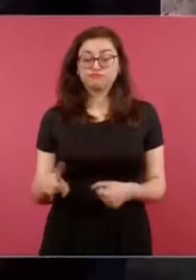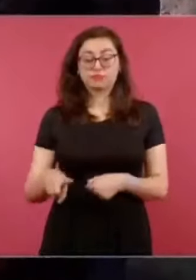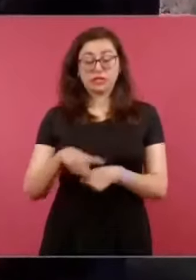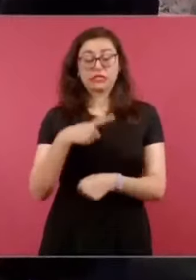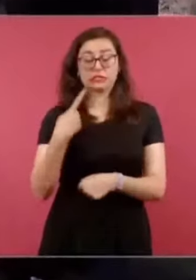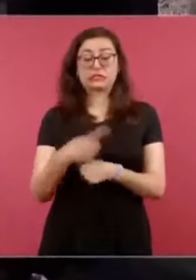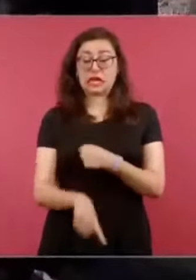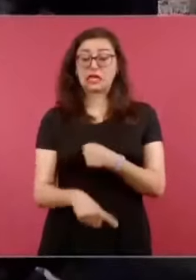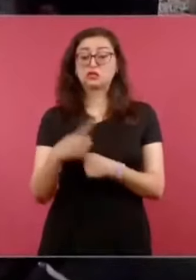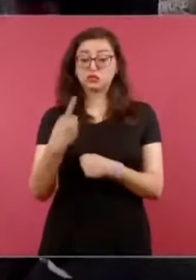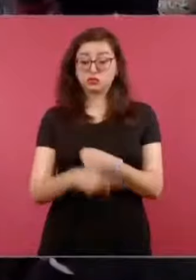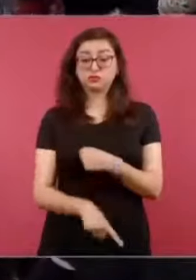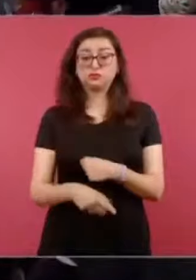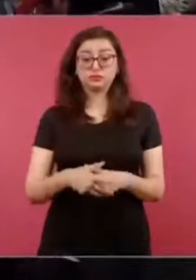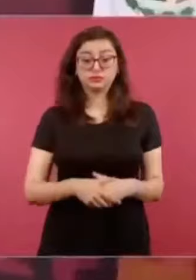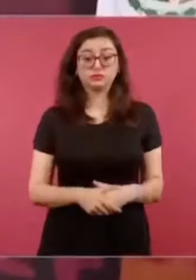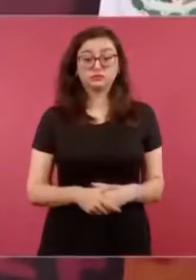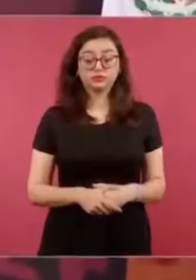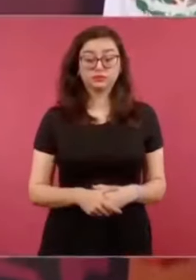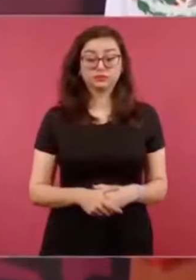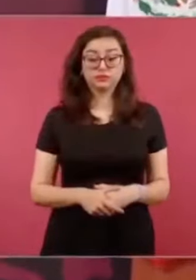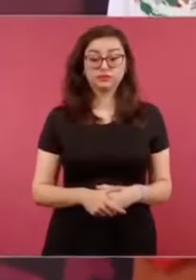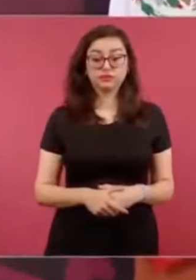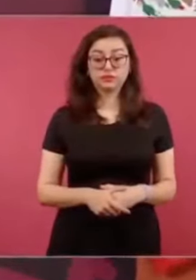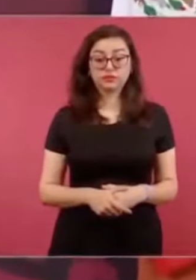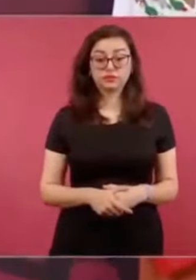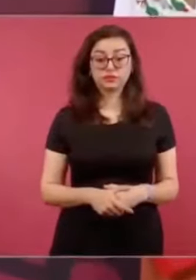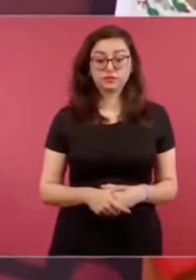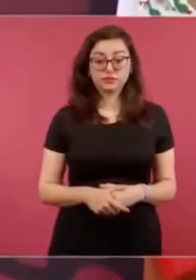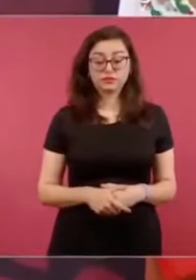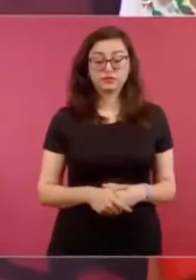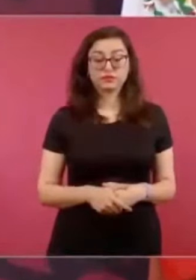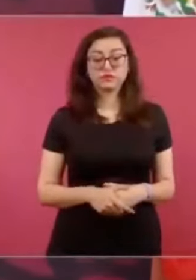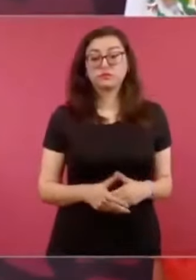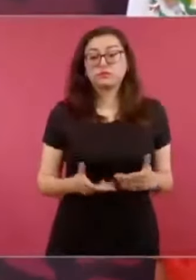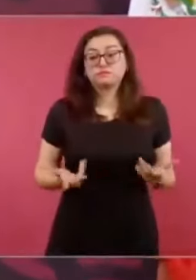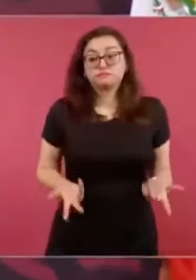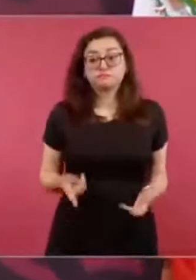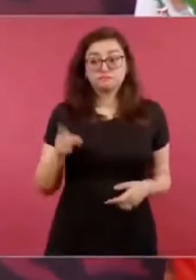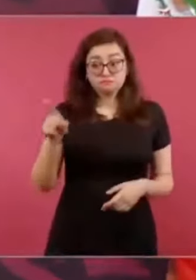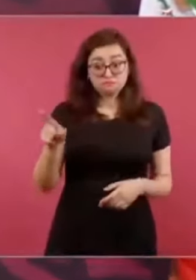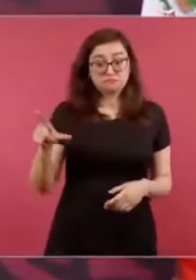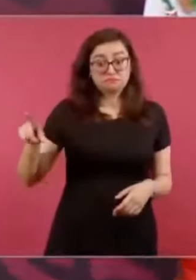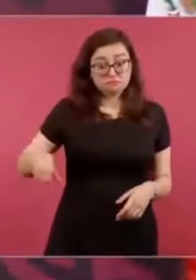ojalá y tomen una decisión